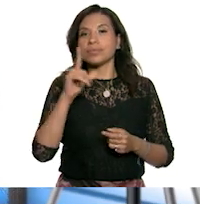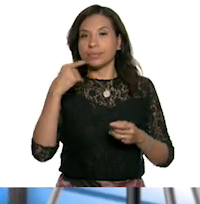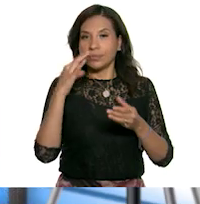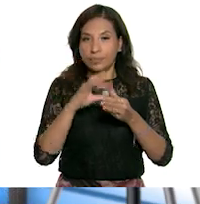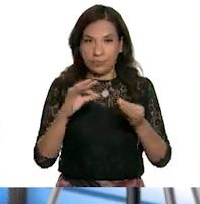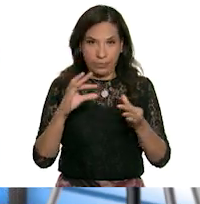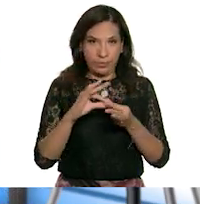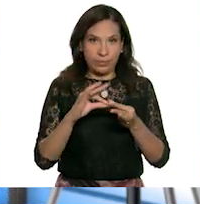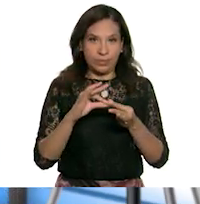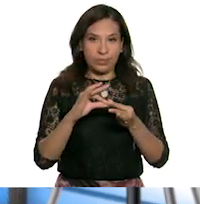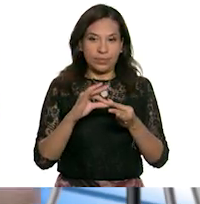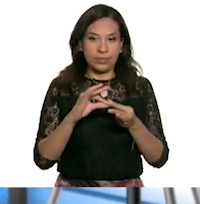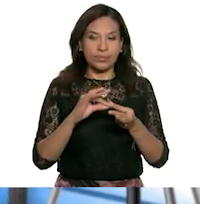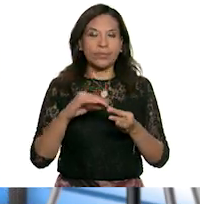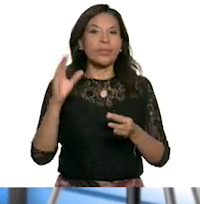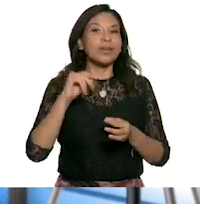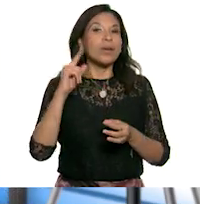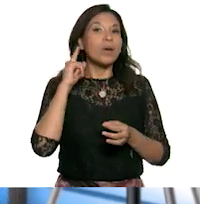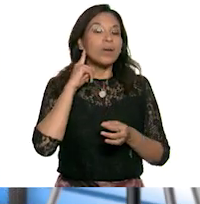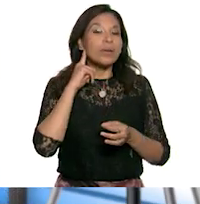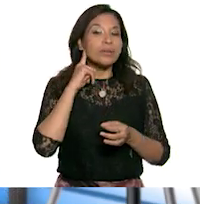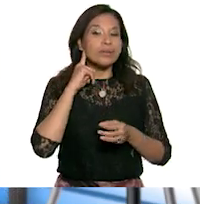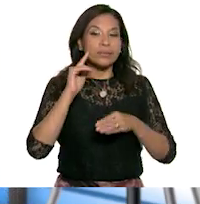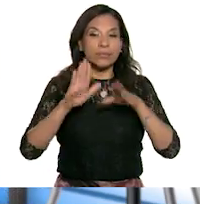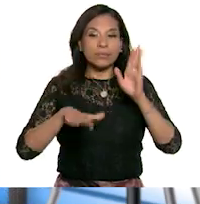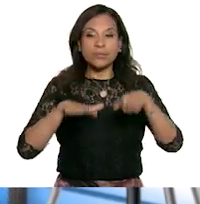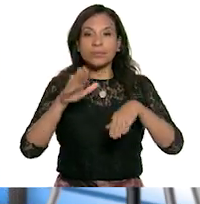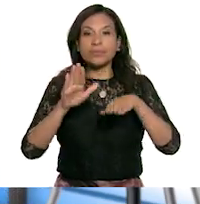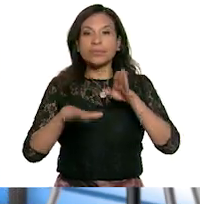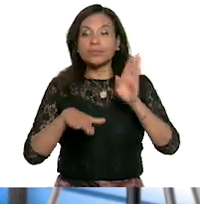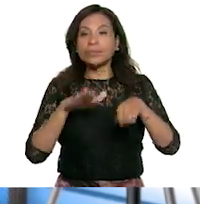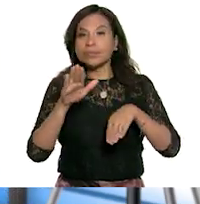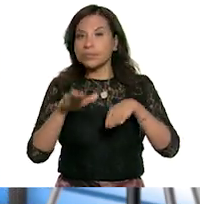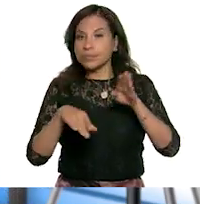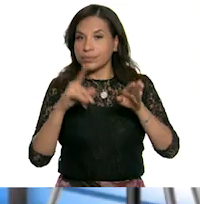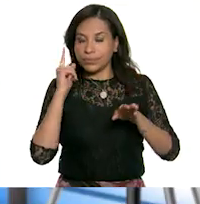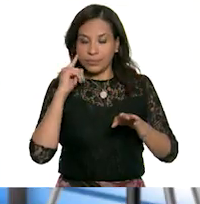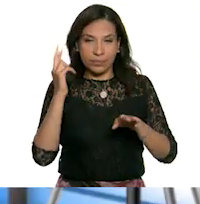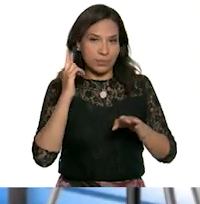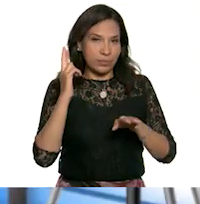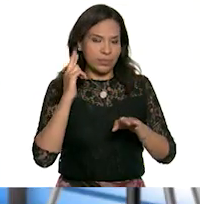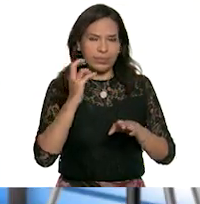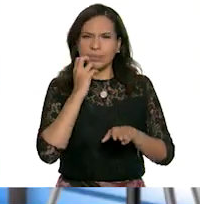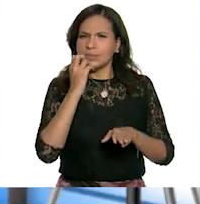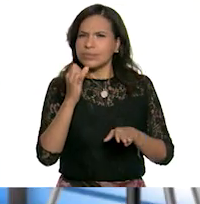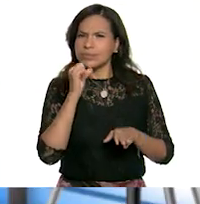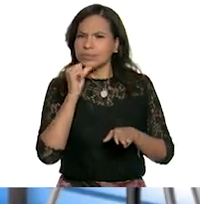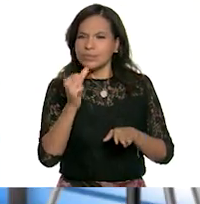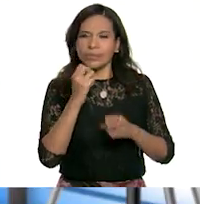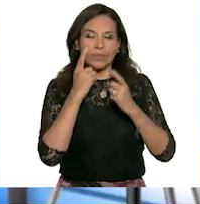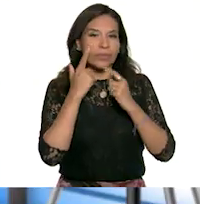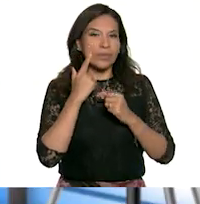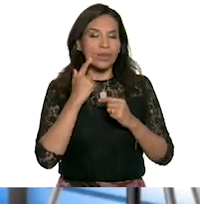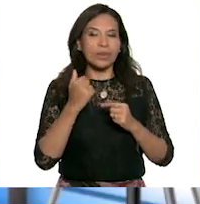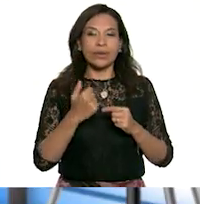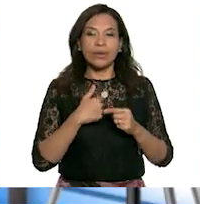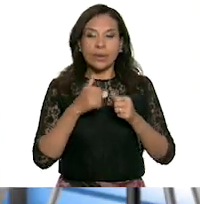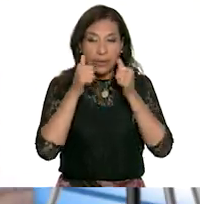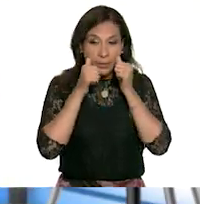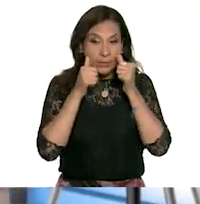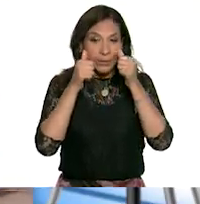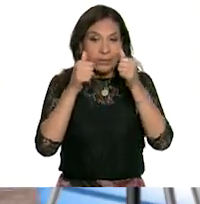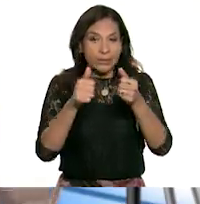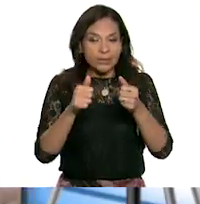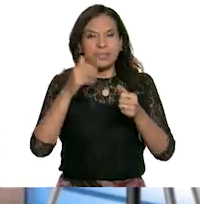sigo contando. Al escuchar los pasos... ¡Pah! ¡Pah! No grité ni lloré. Estuve atento